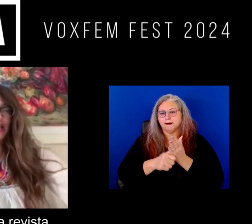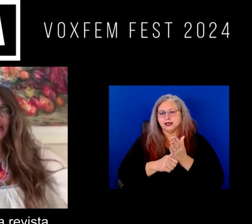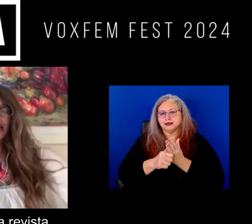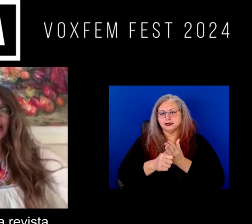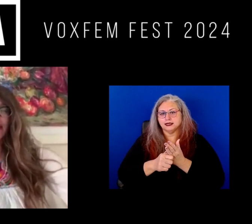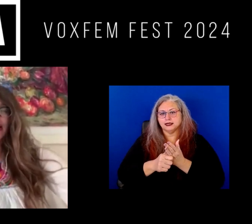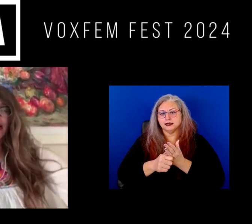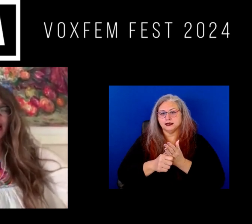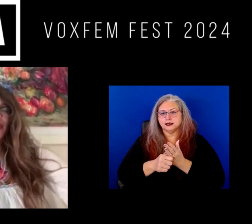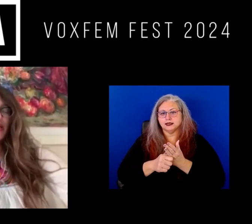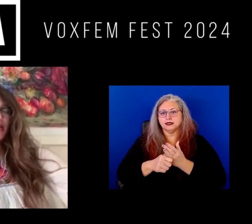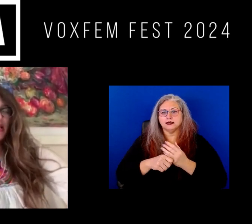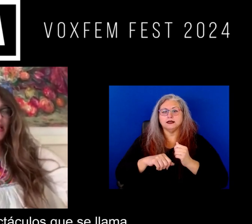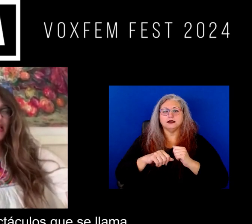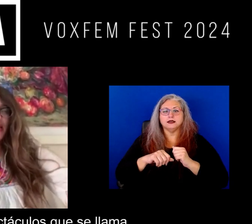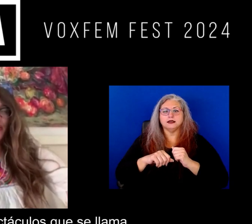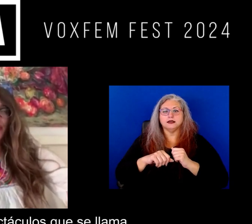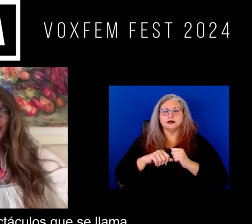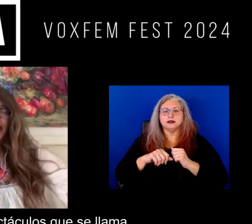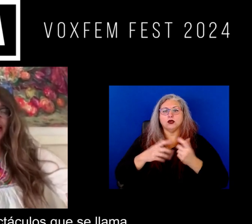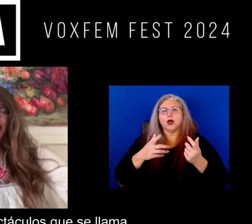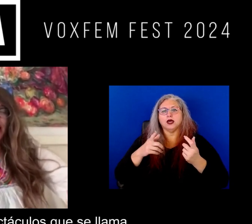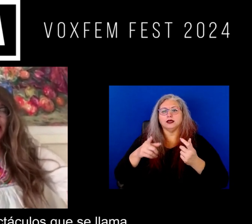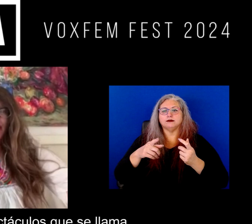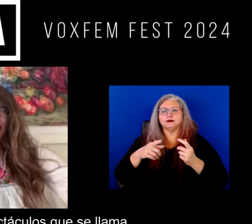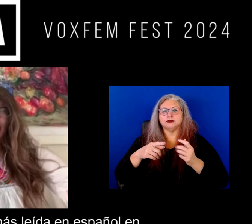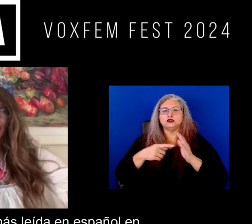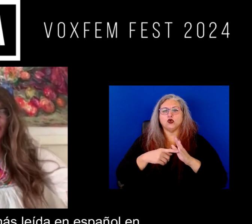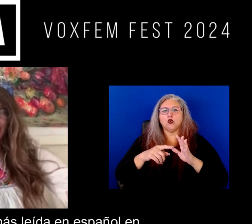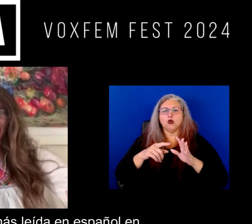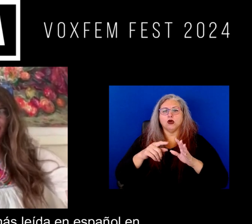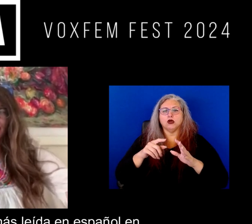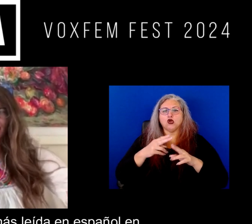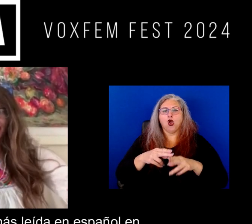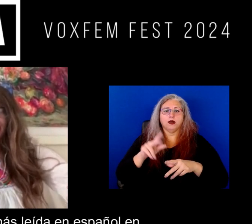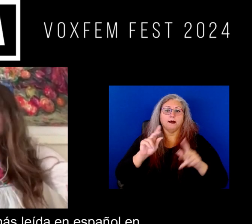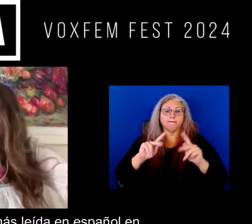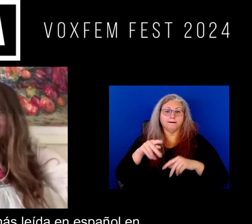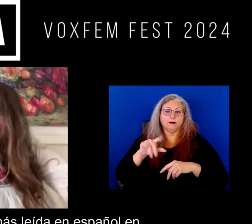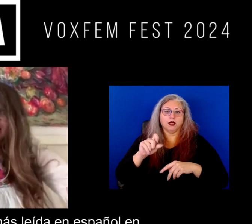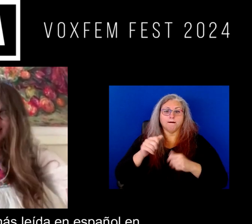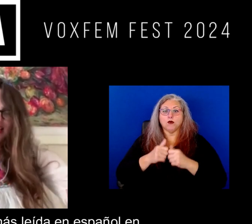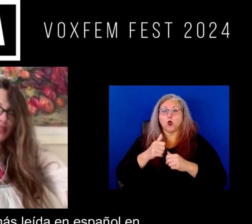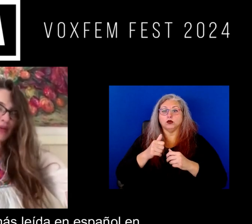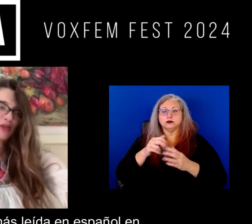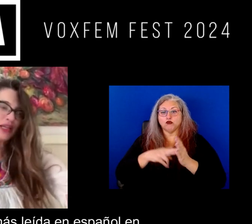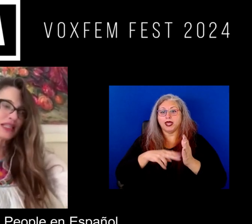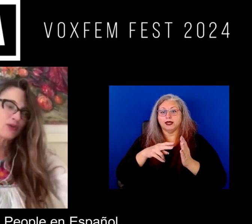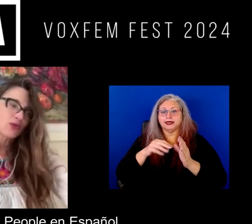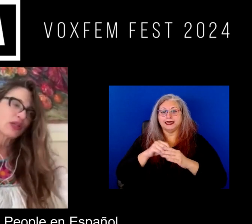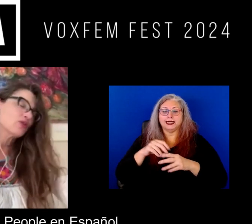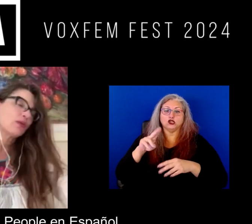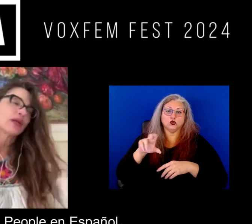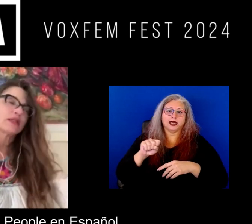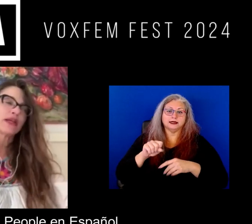revista pues de espectáculos que se llama People la revista más leída en español en